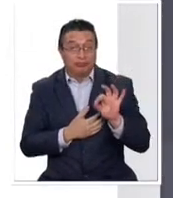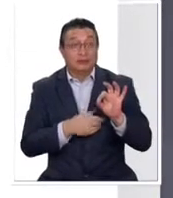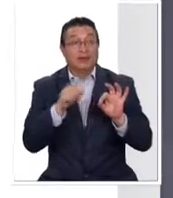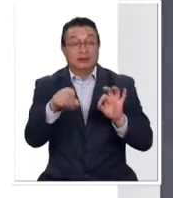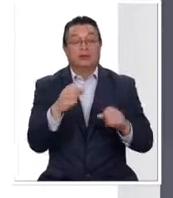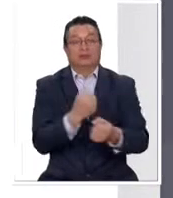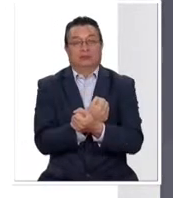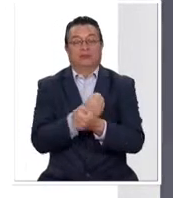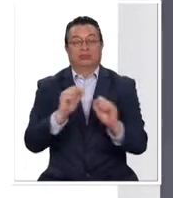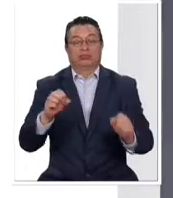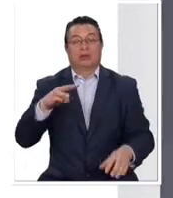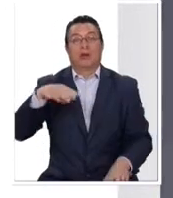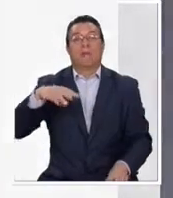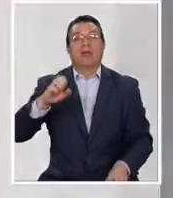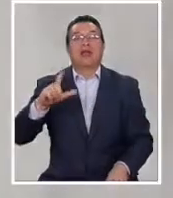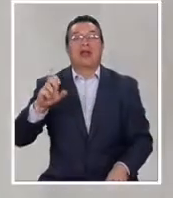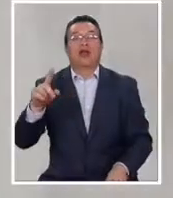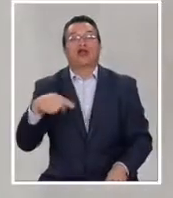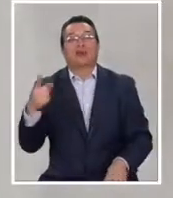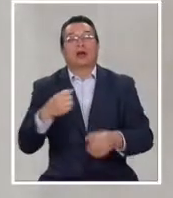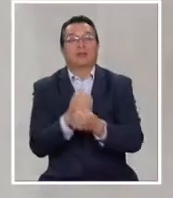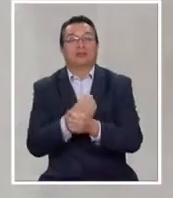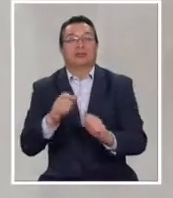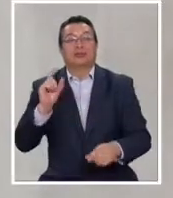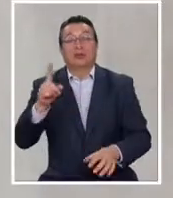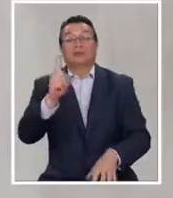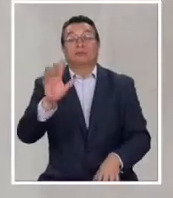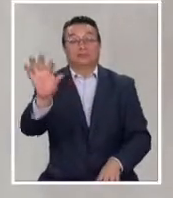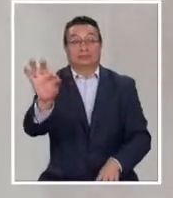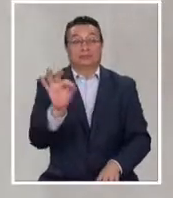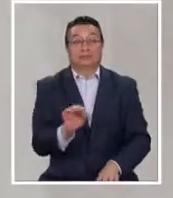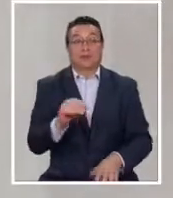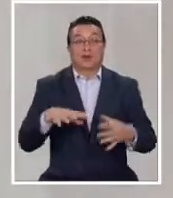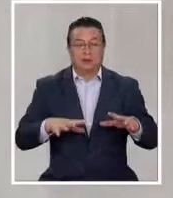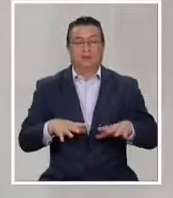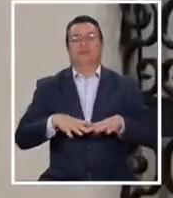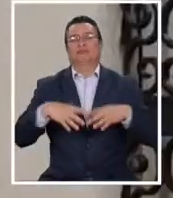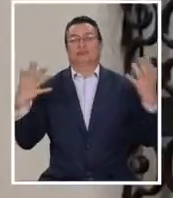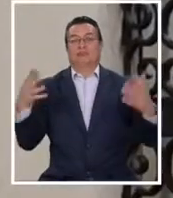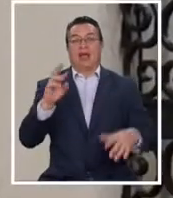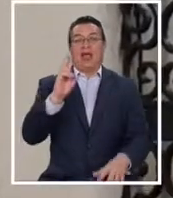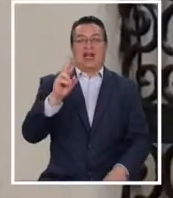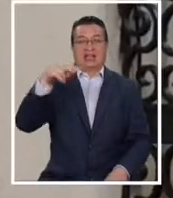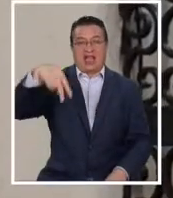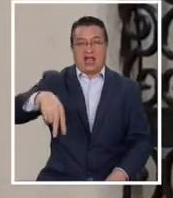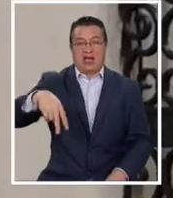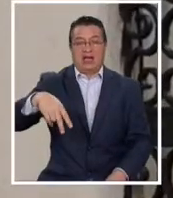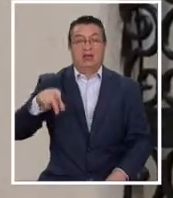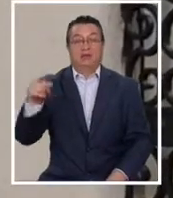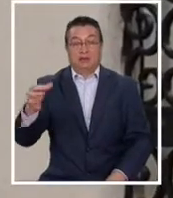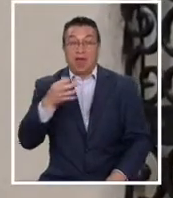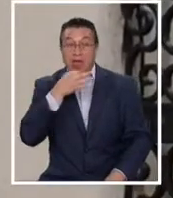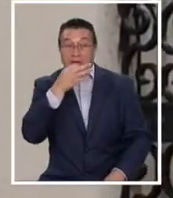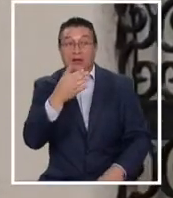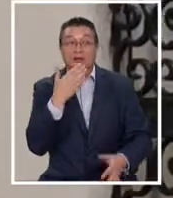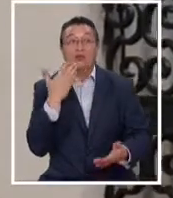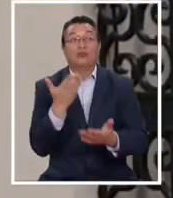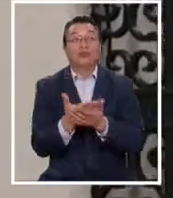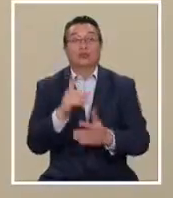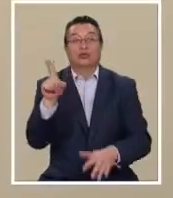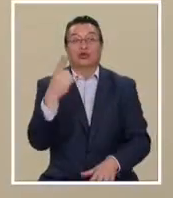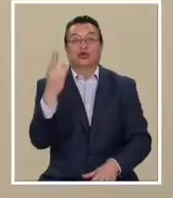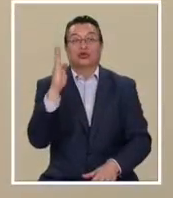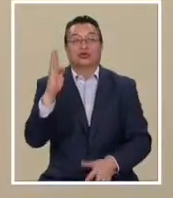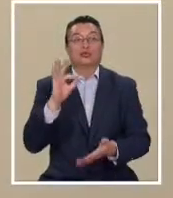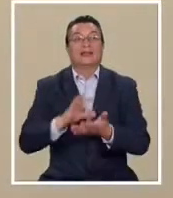renunció a su cargo. Y segundo, porque su designación indignó a Renovación Nacional, partido que apostó por el subsecretario